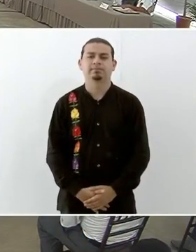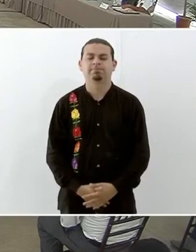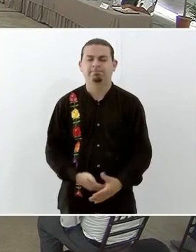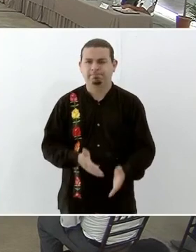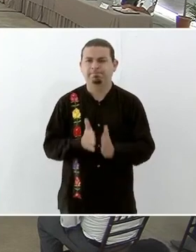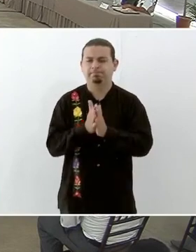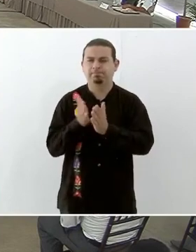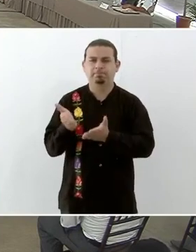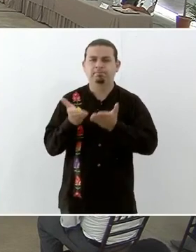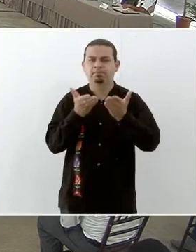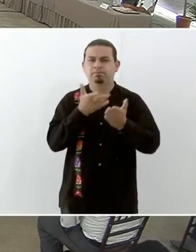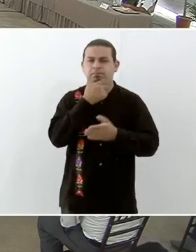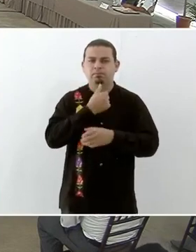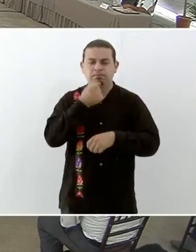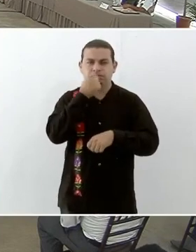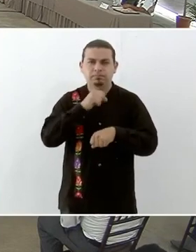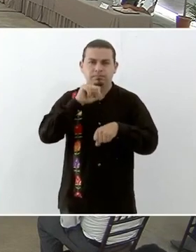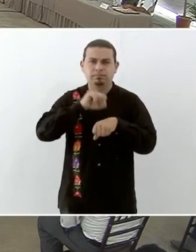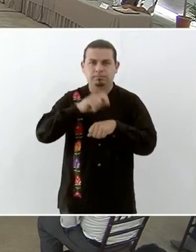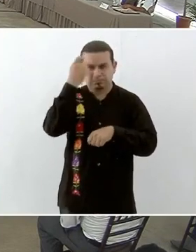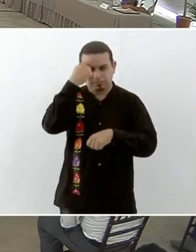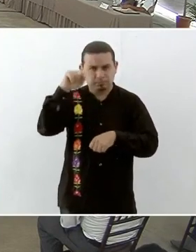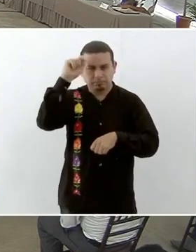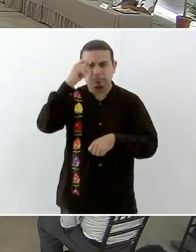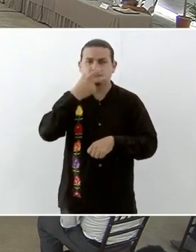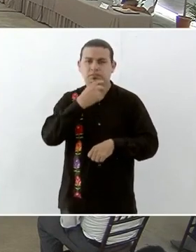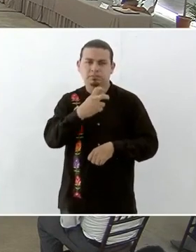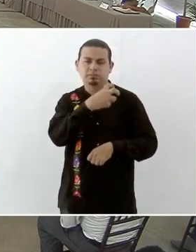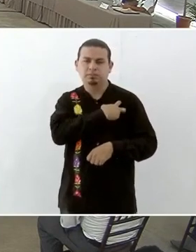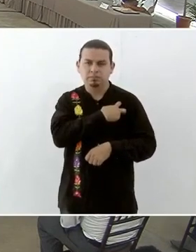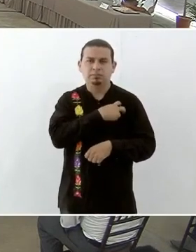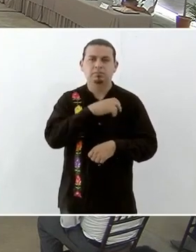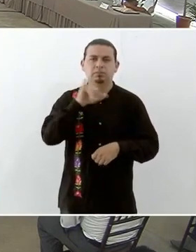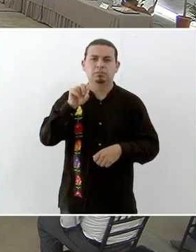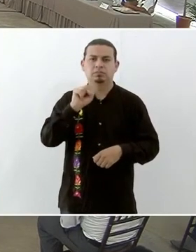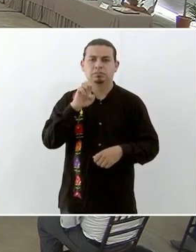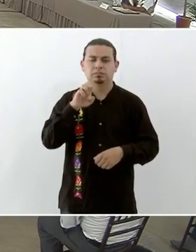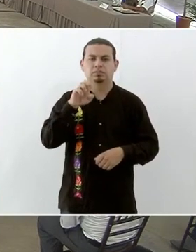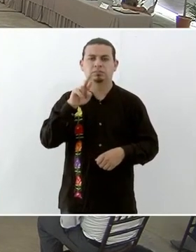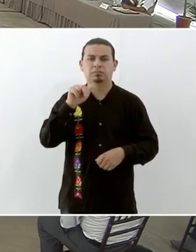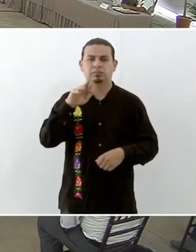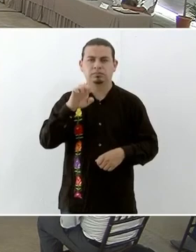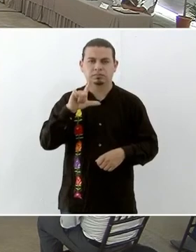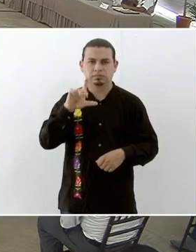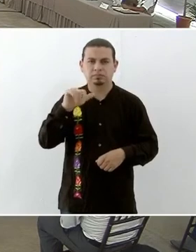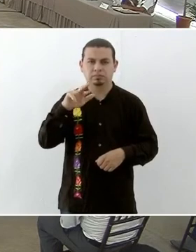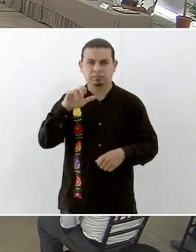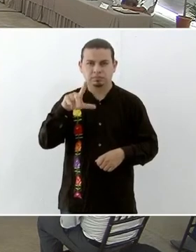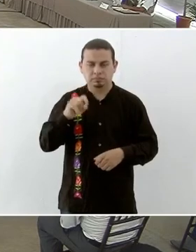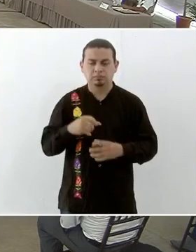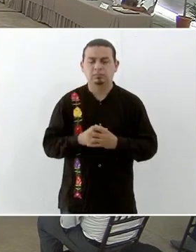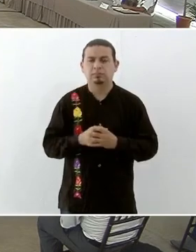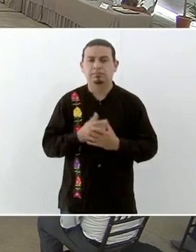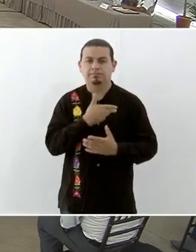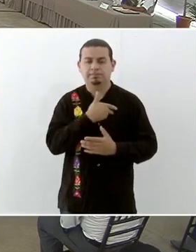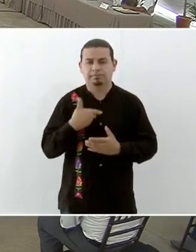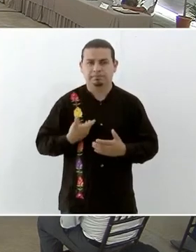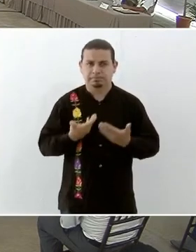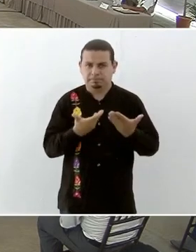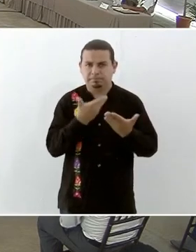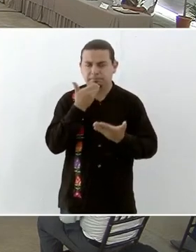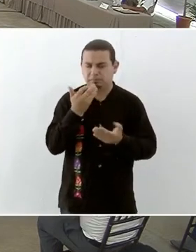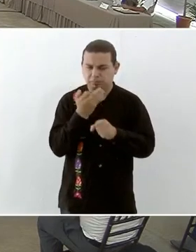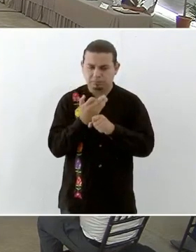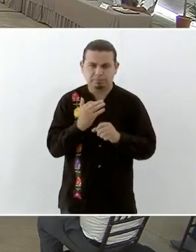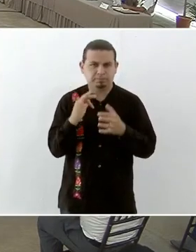Solicitamos la palabra al secretario de Marina, almirante José Rafael Ojeda Durán. Con su permiso, señor presidente, para